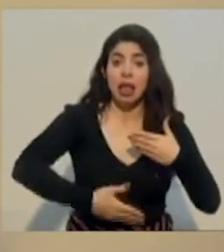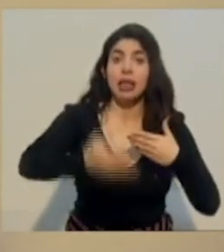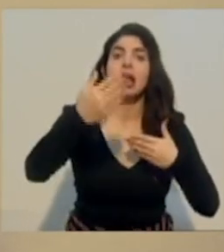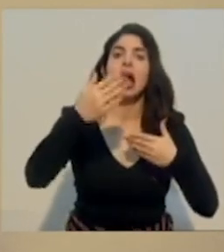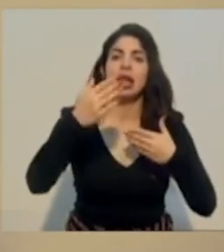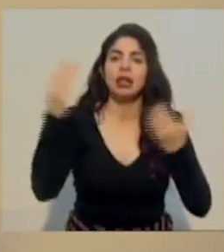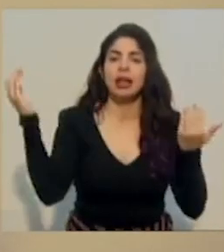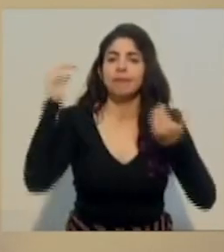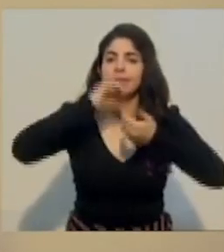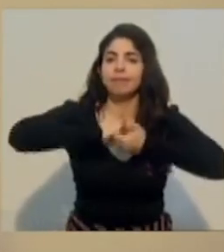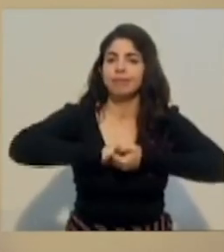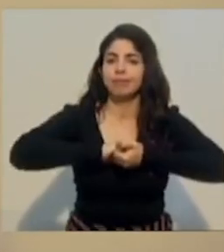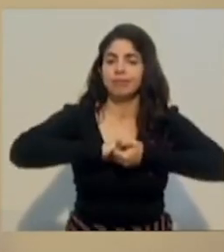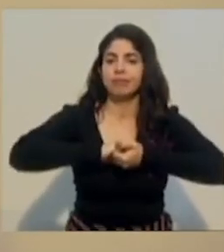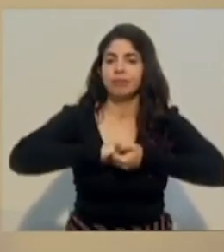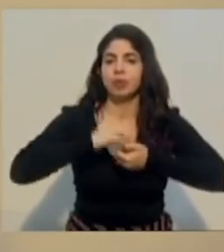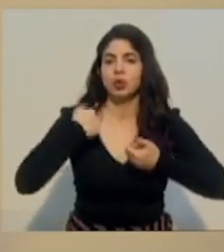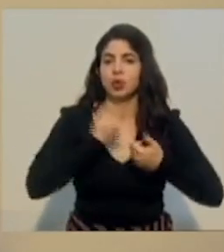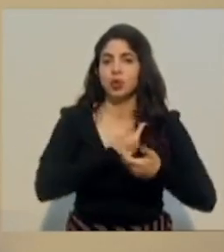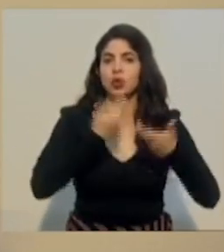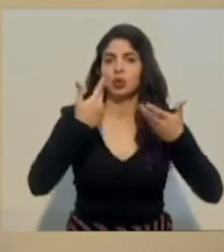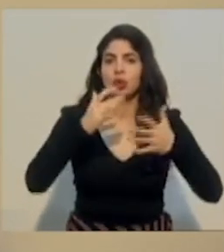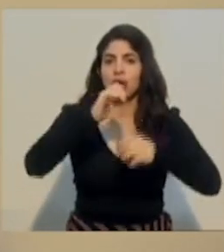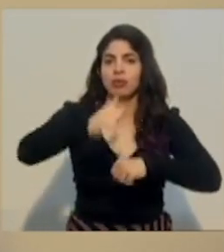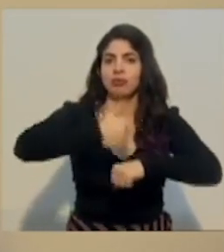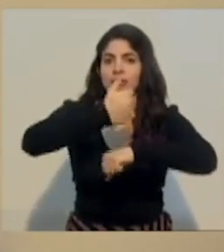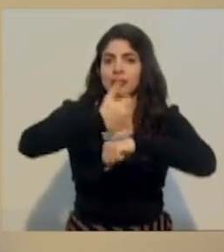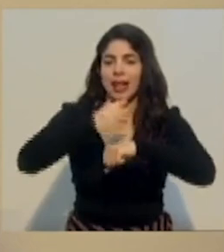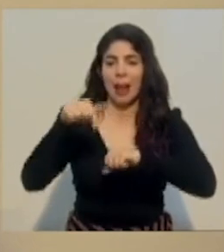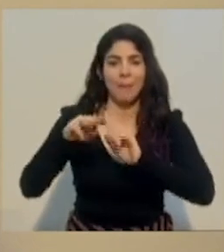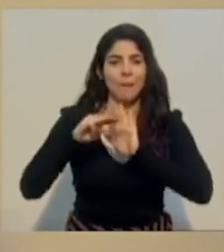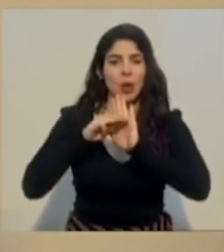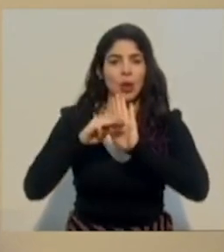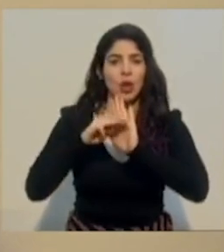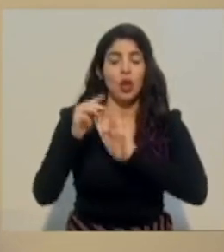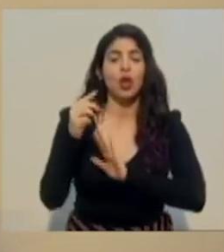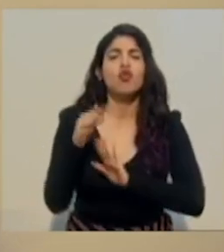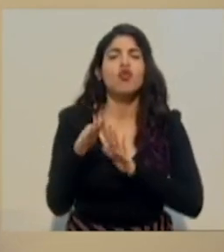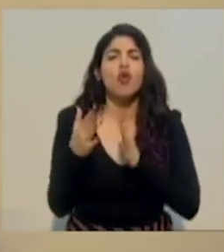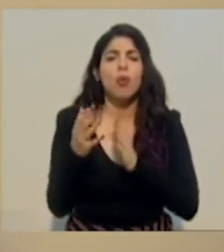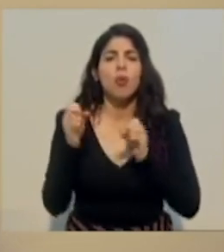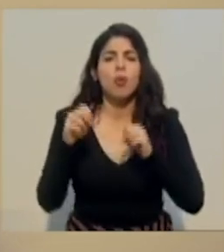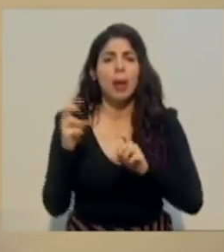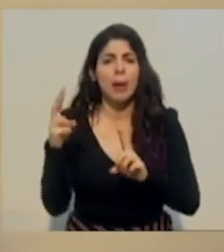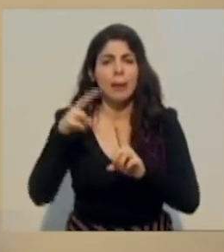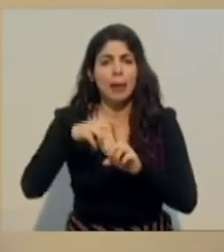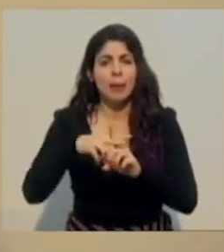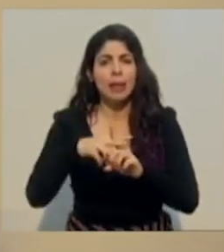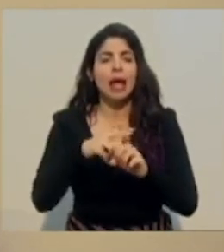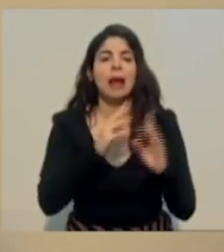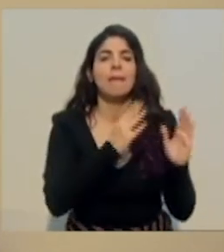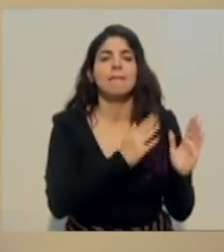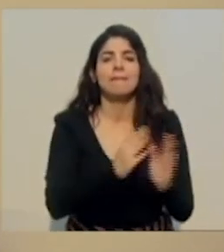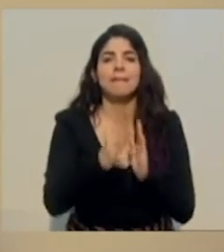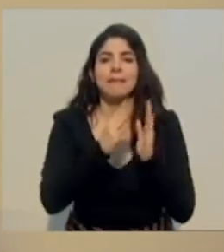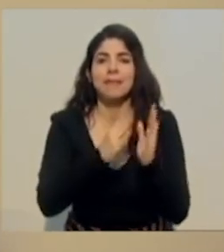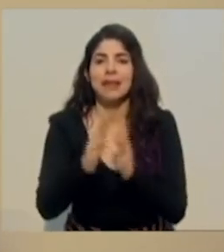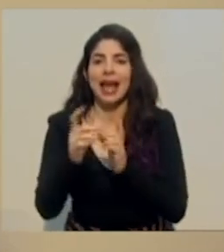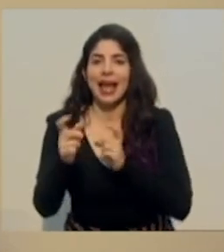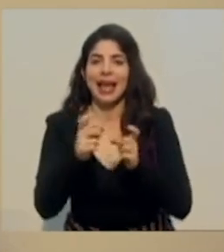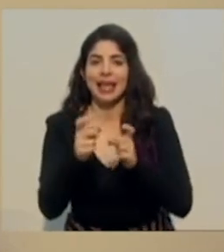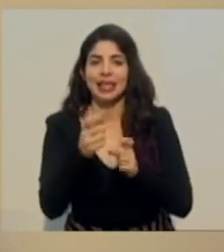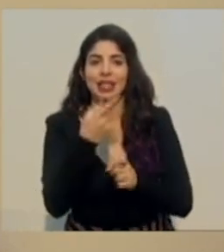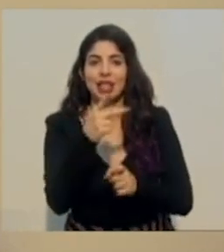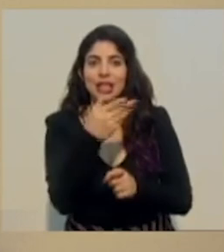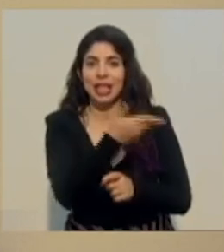que hemos establecido a través de este modelo que sólo se implementa a través de los planes de gestión de riesgo.